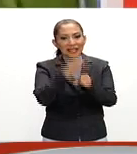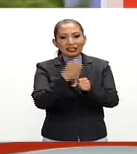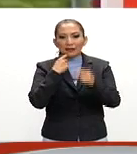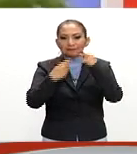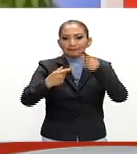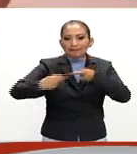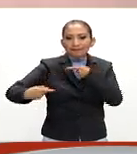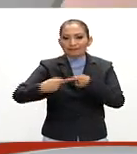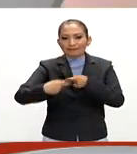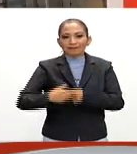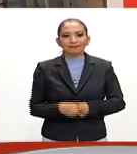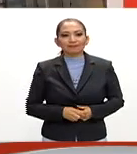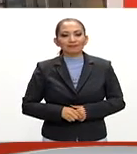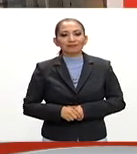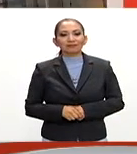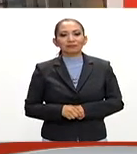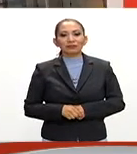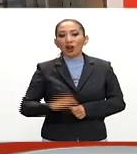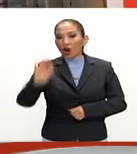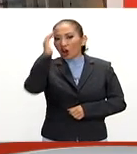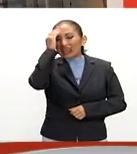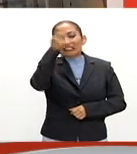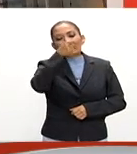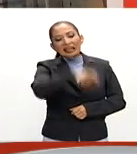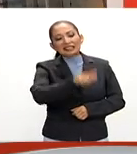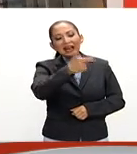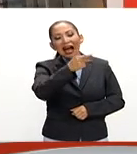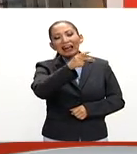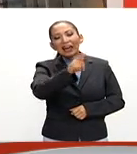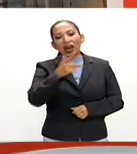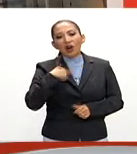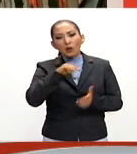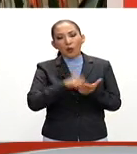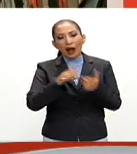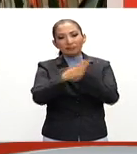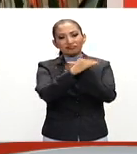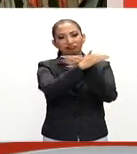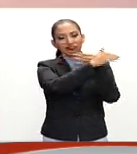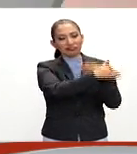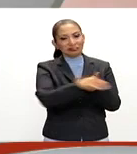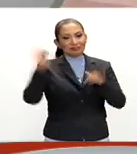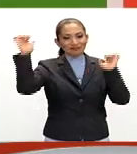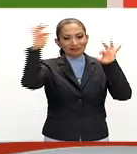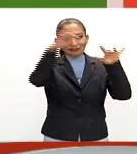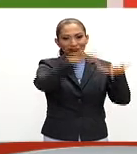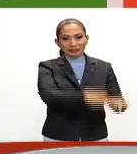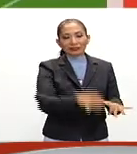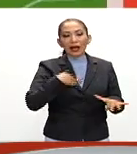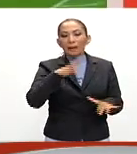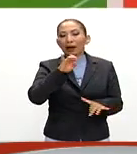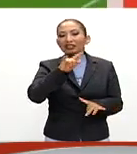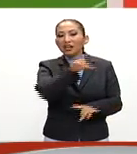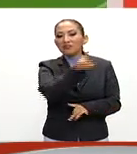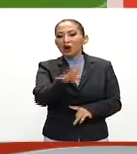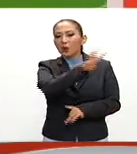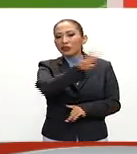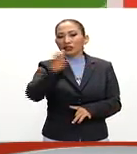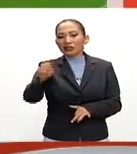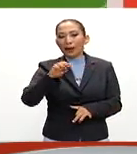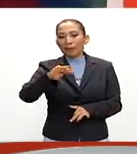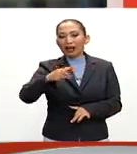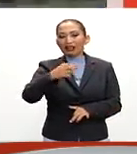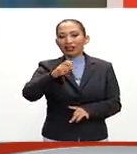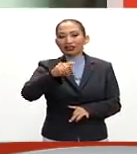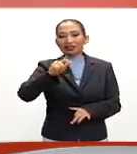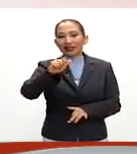debate. Conoceremos a Gangueo, santuario de la mariposa monarca. Barcelona golea 4-0 al